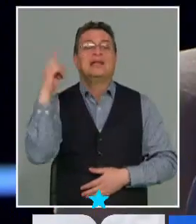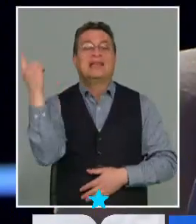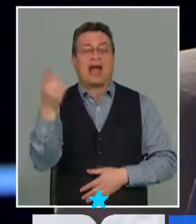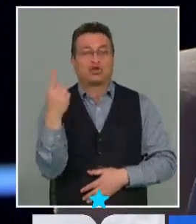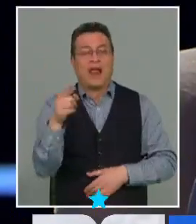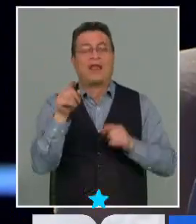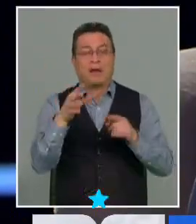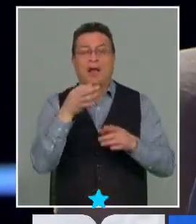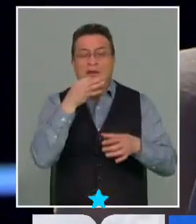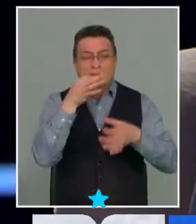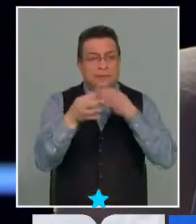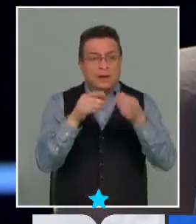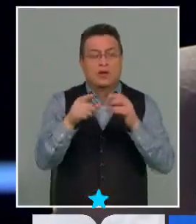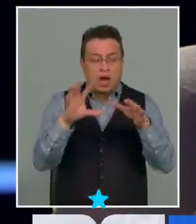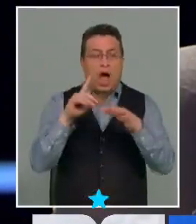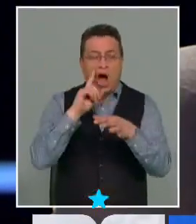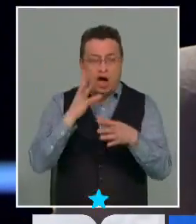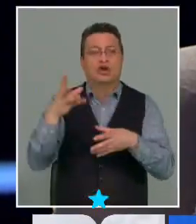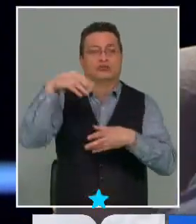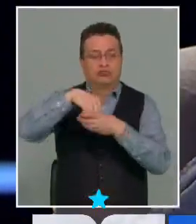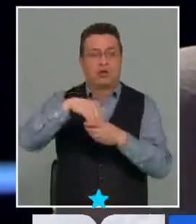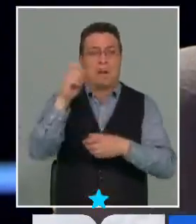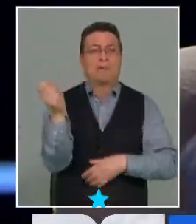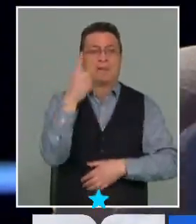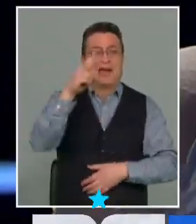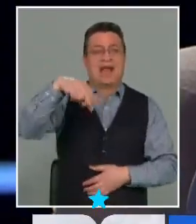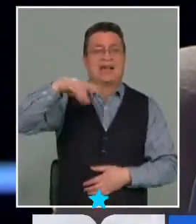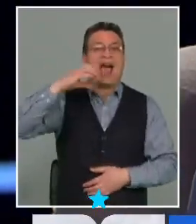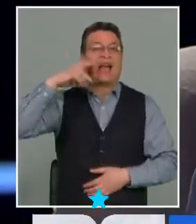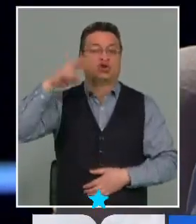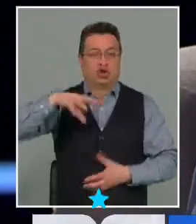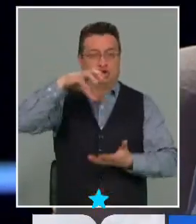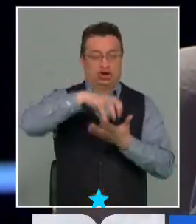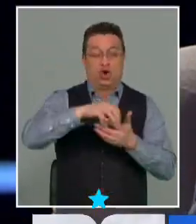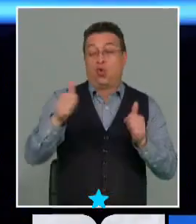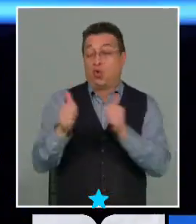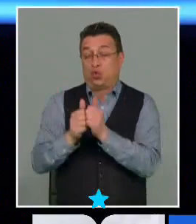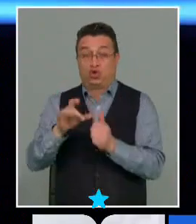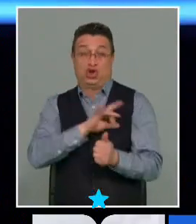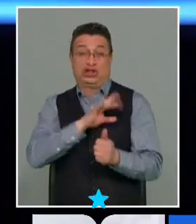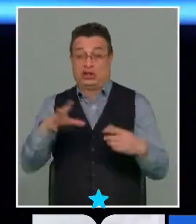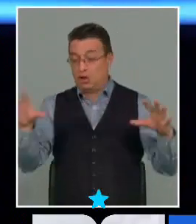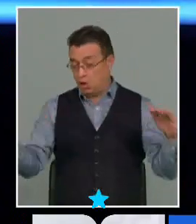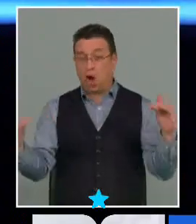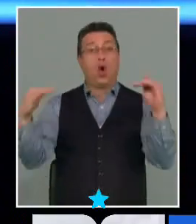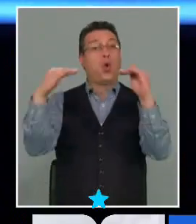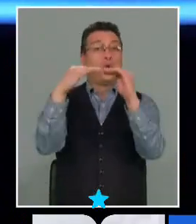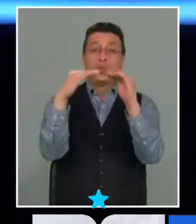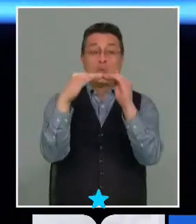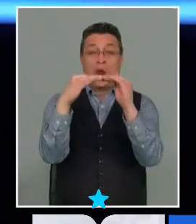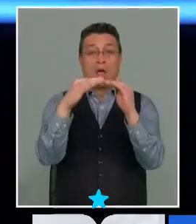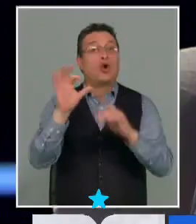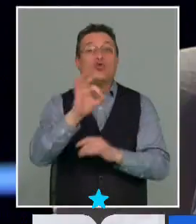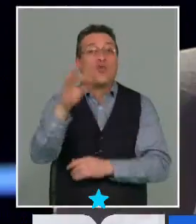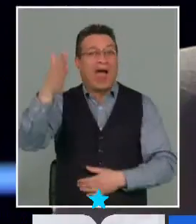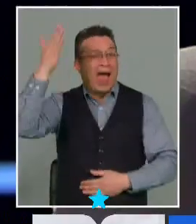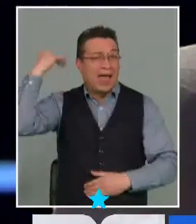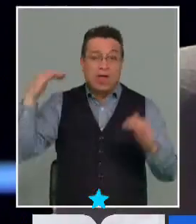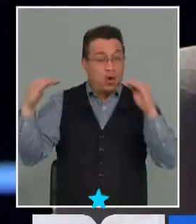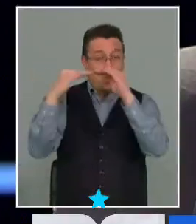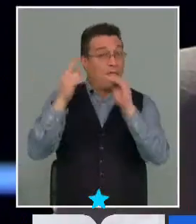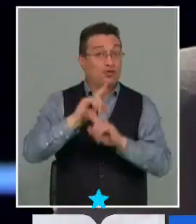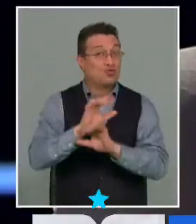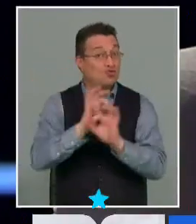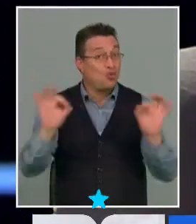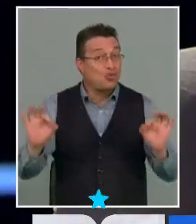plurinacionalidad como la coexistencia de las primeras naciones con la nación chilena en igualdad de condiciones que nunca ha sido. Eso es para